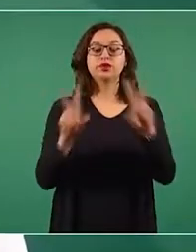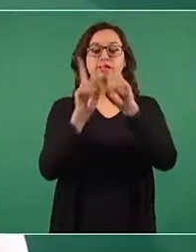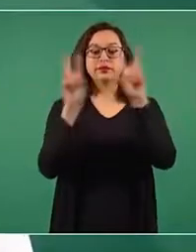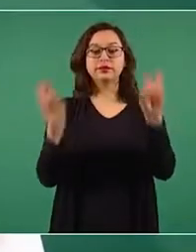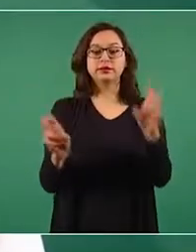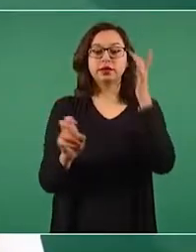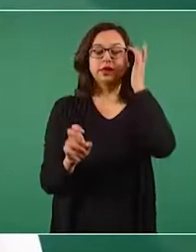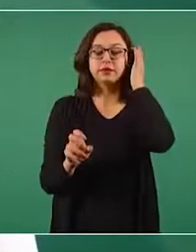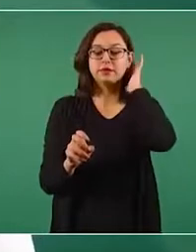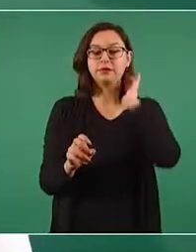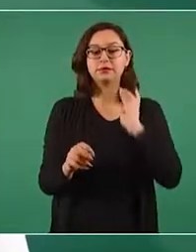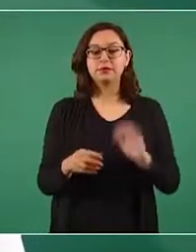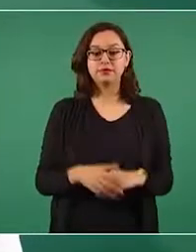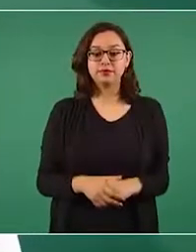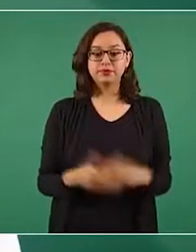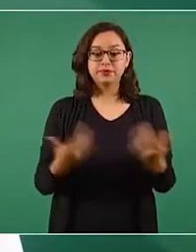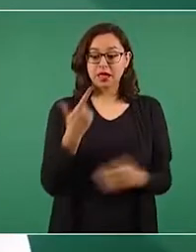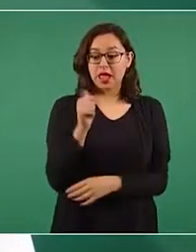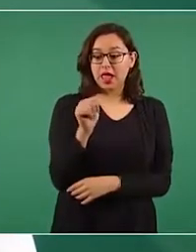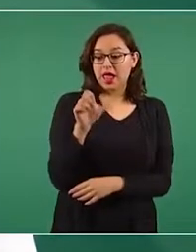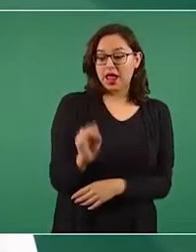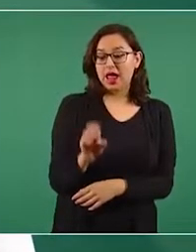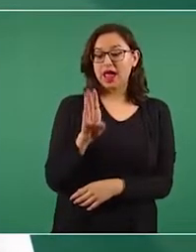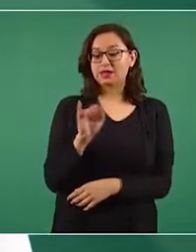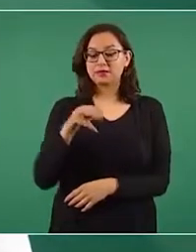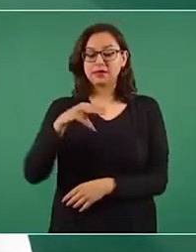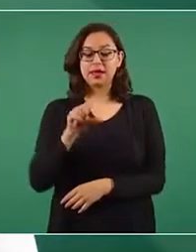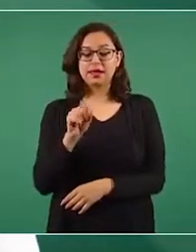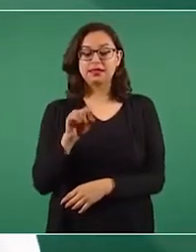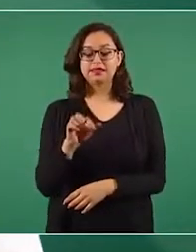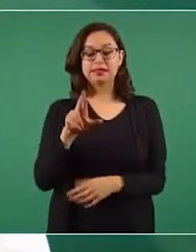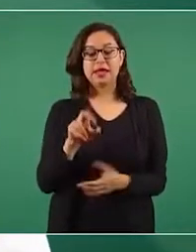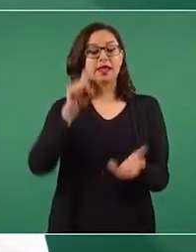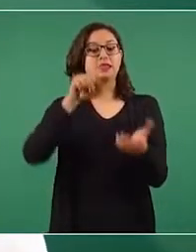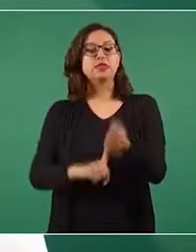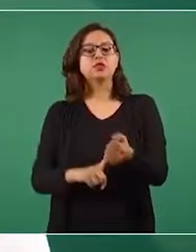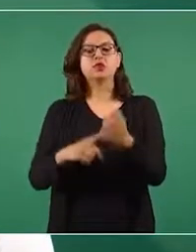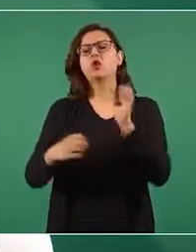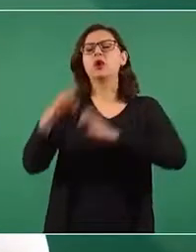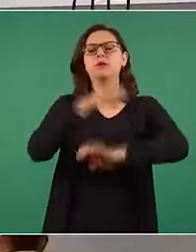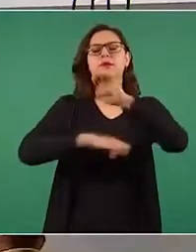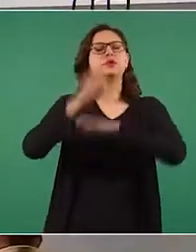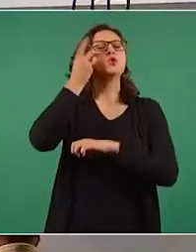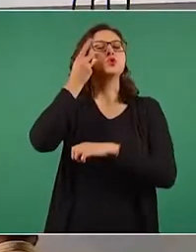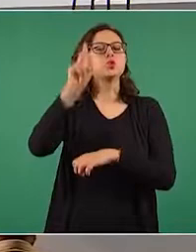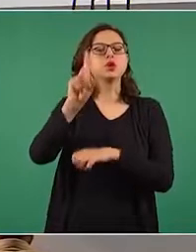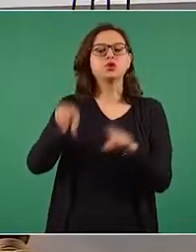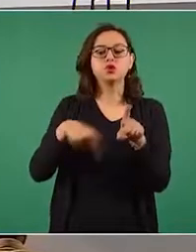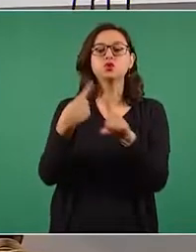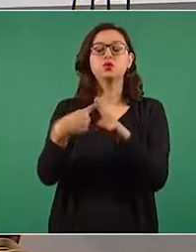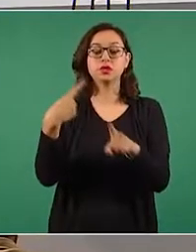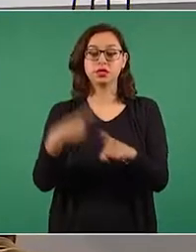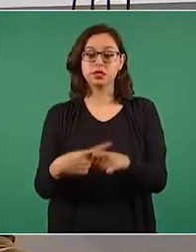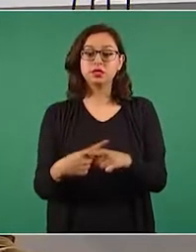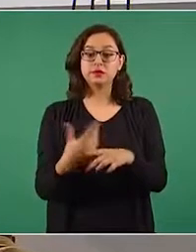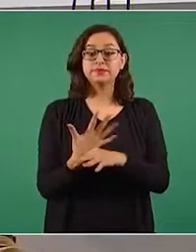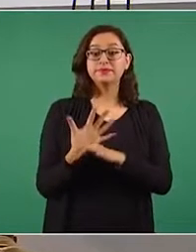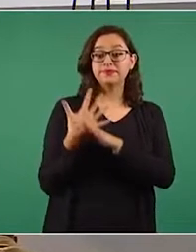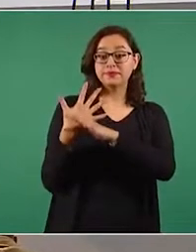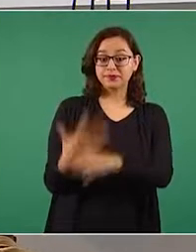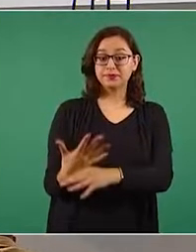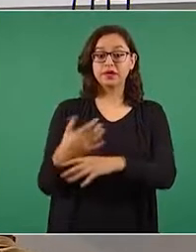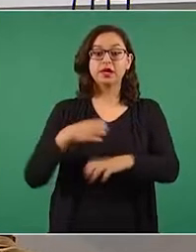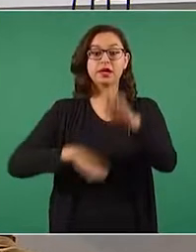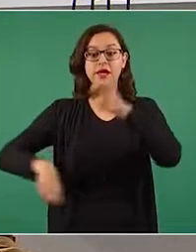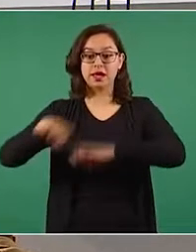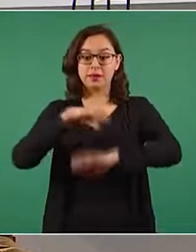empresarios detrás del gas bienestar del 6 de agosto de 2021, en la que pretende vincular a la empresa